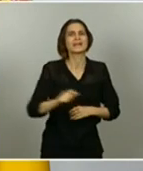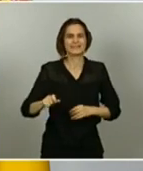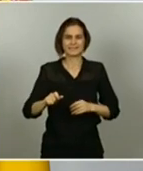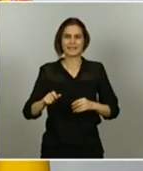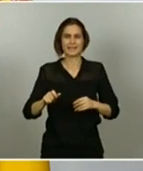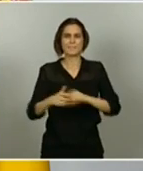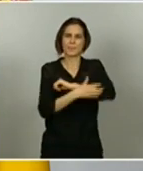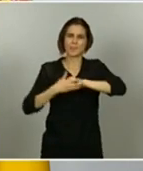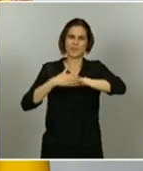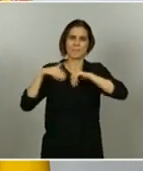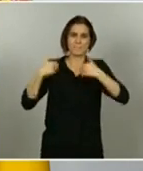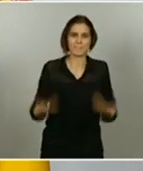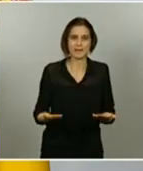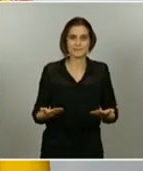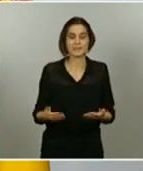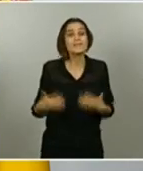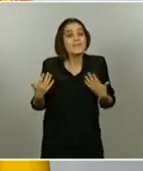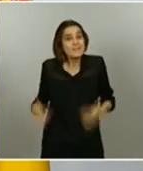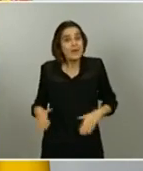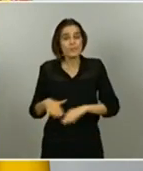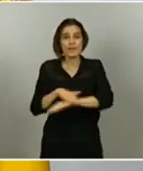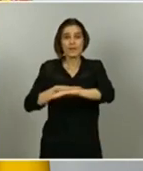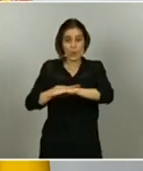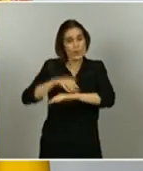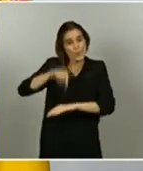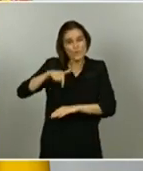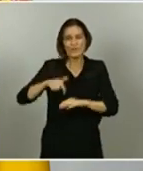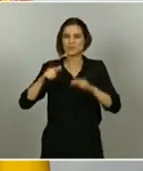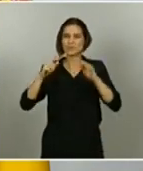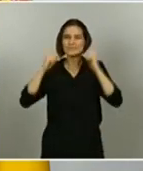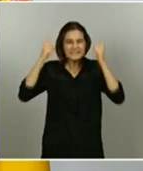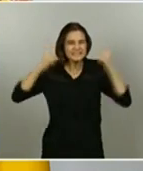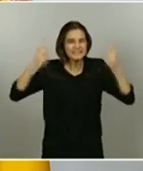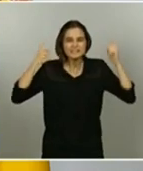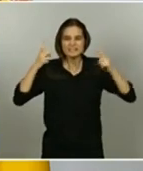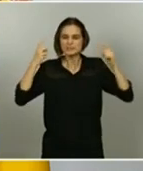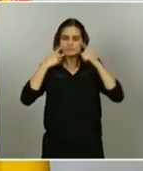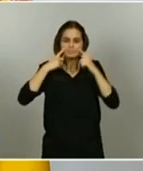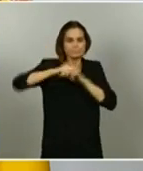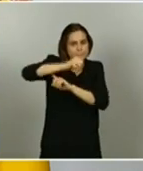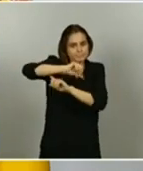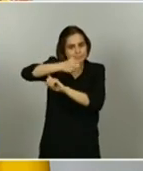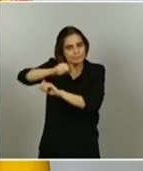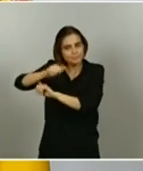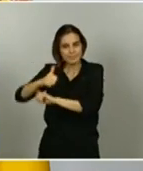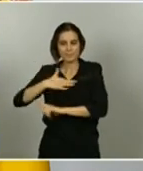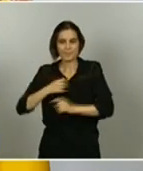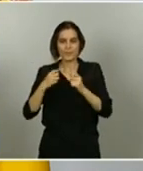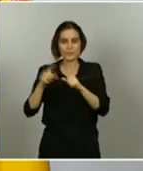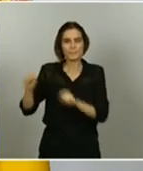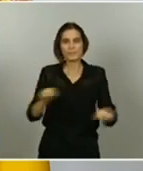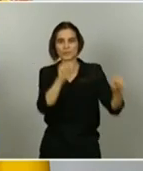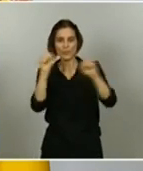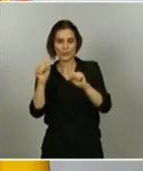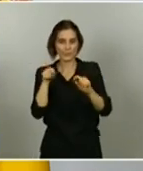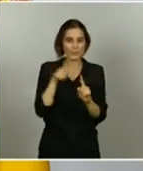portavoz, una movilización de recursos sin precedentes para construir un escudo social que está protegiendo a las familias